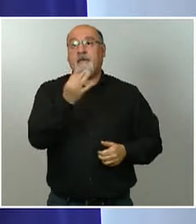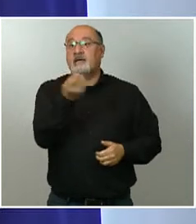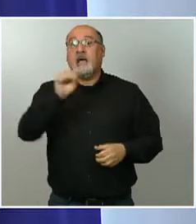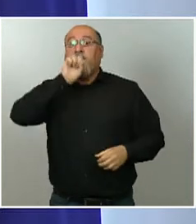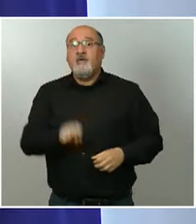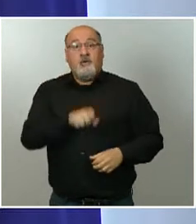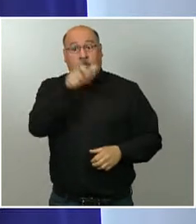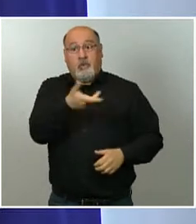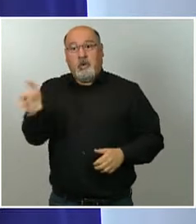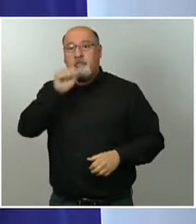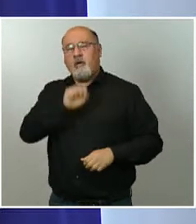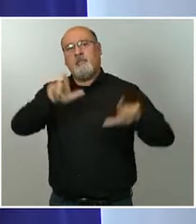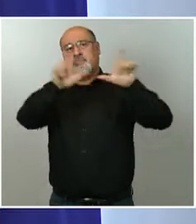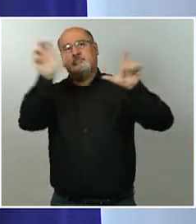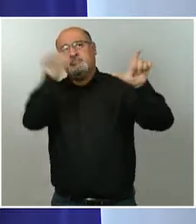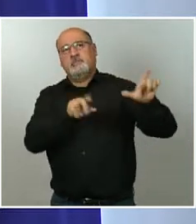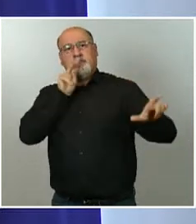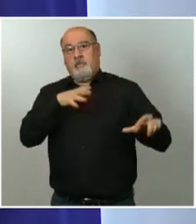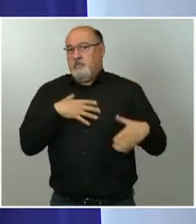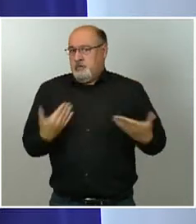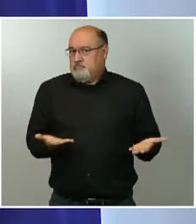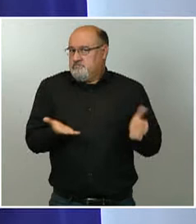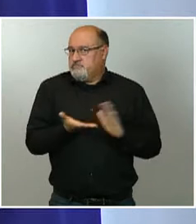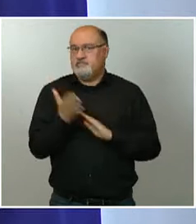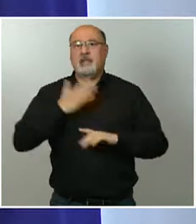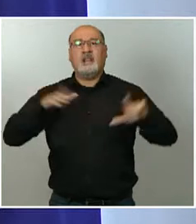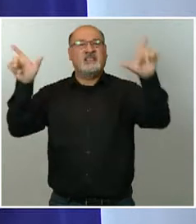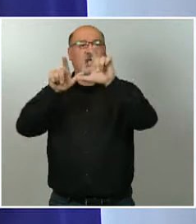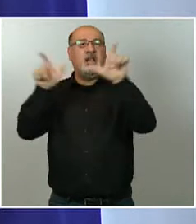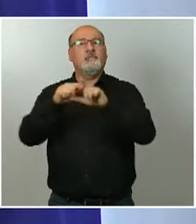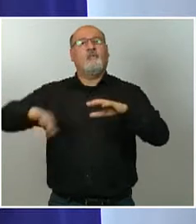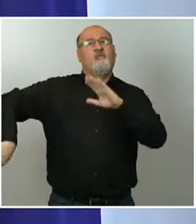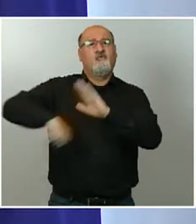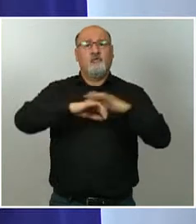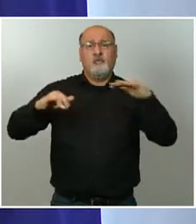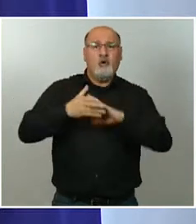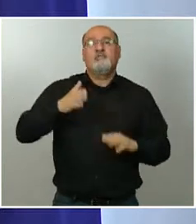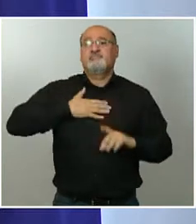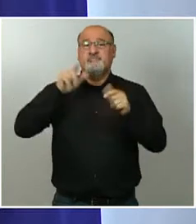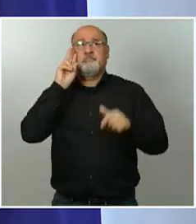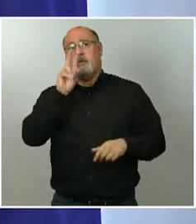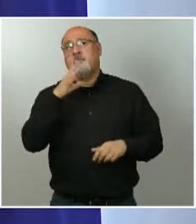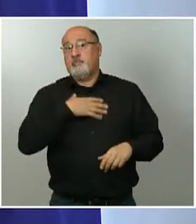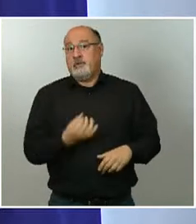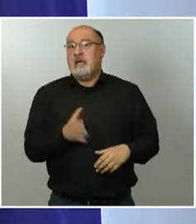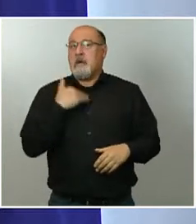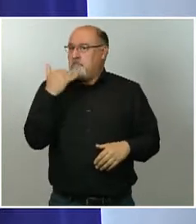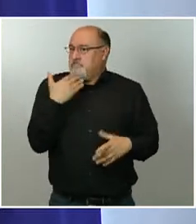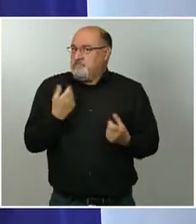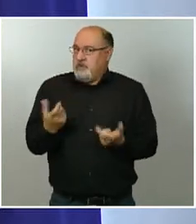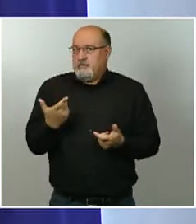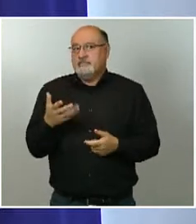ver el fútbol en la tele. Y, por tanto, al menos teníamos eso, sin perjuicio de que, además,